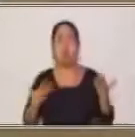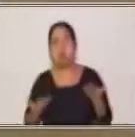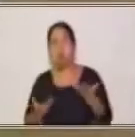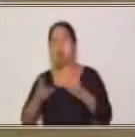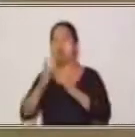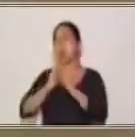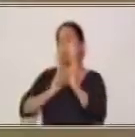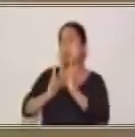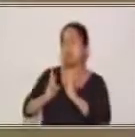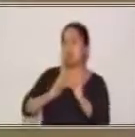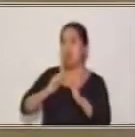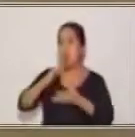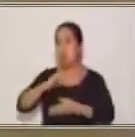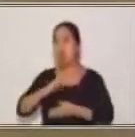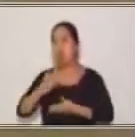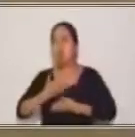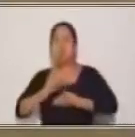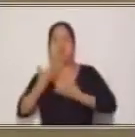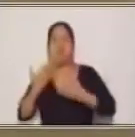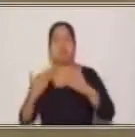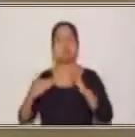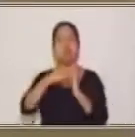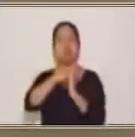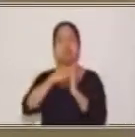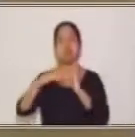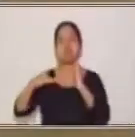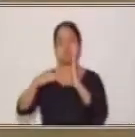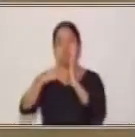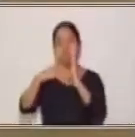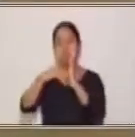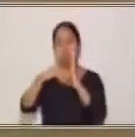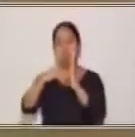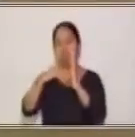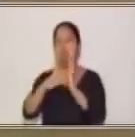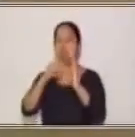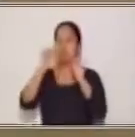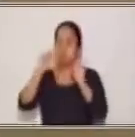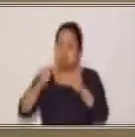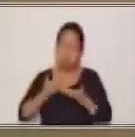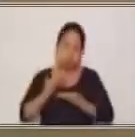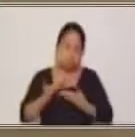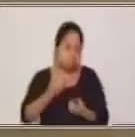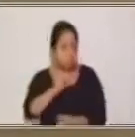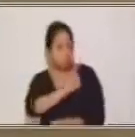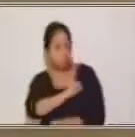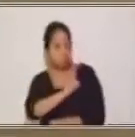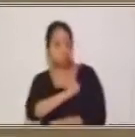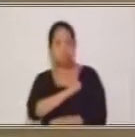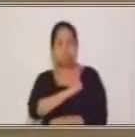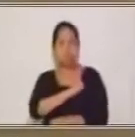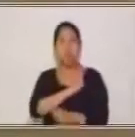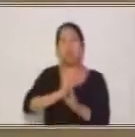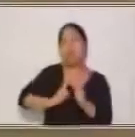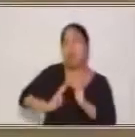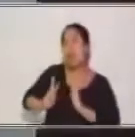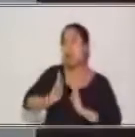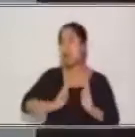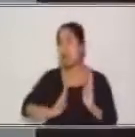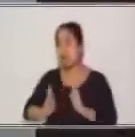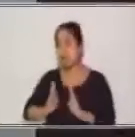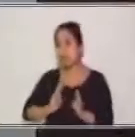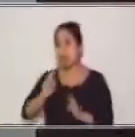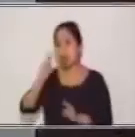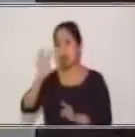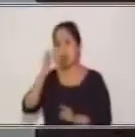relación de confianza media que nos permite tener un compañerismo. El tipo de relación con el vos